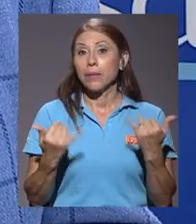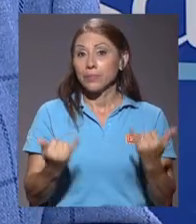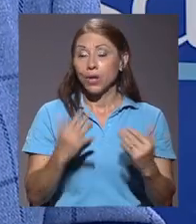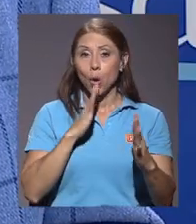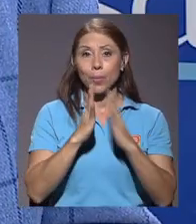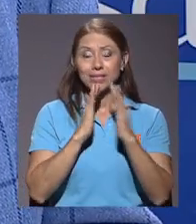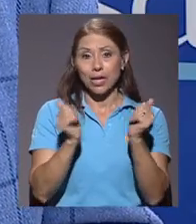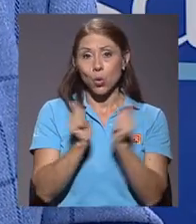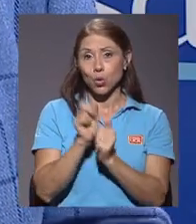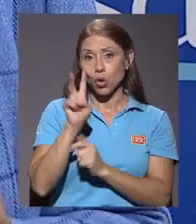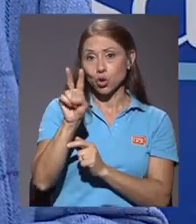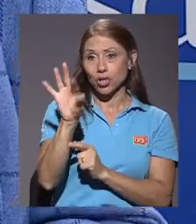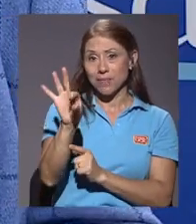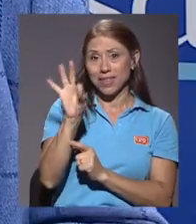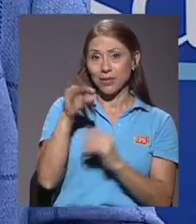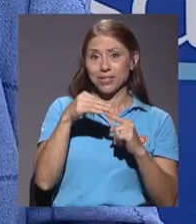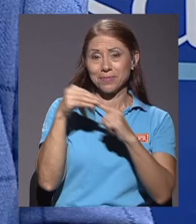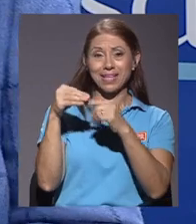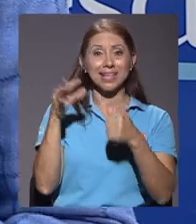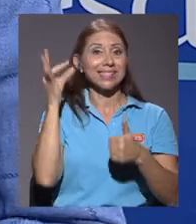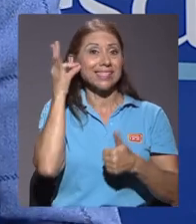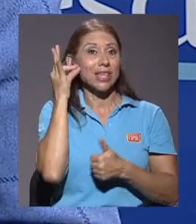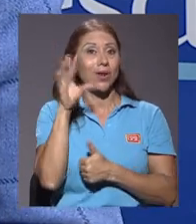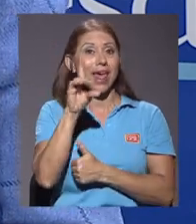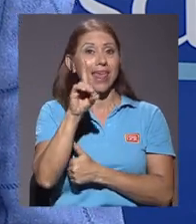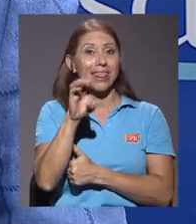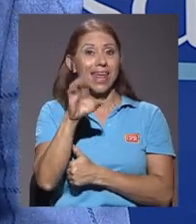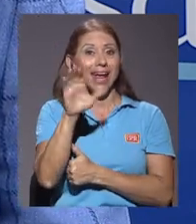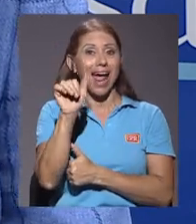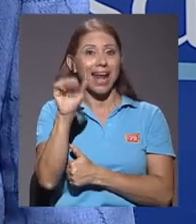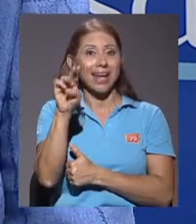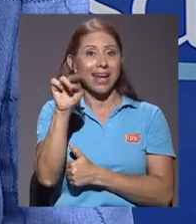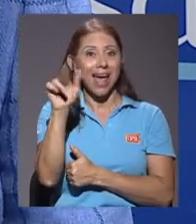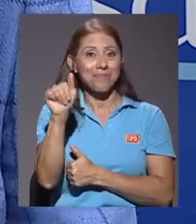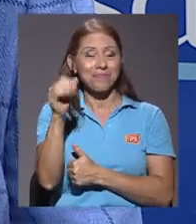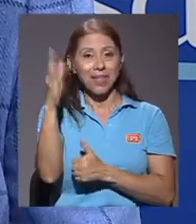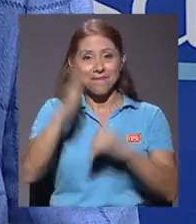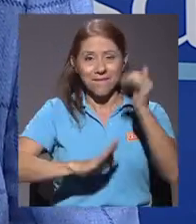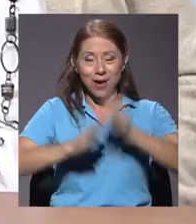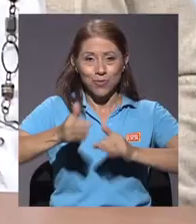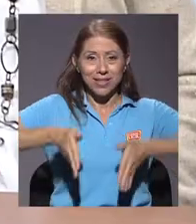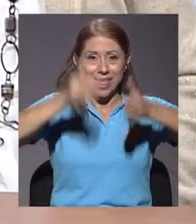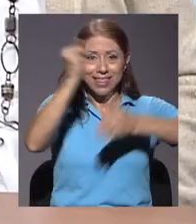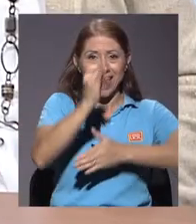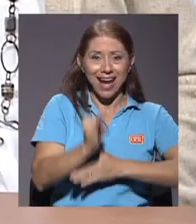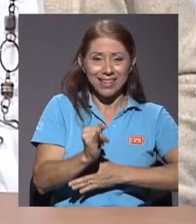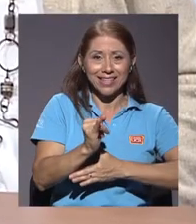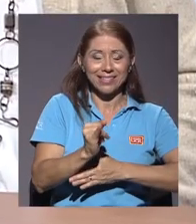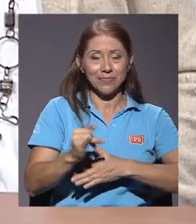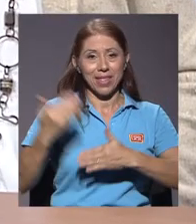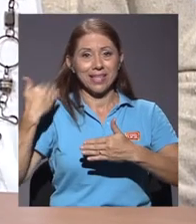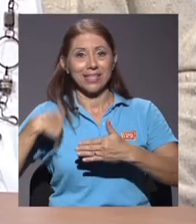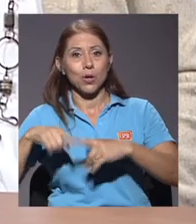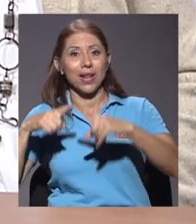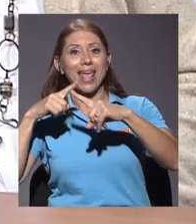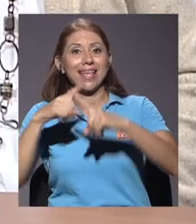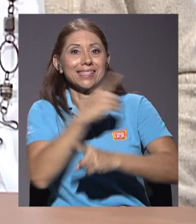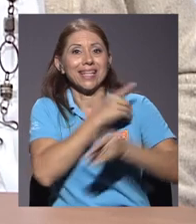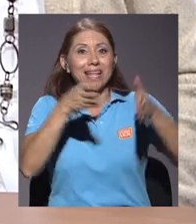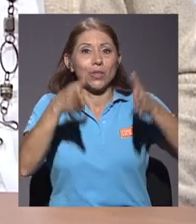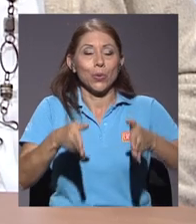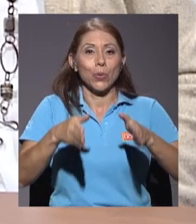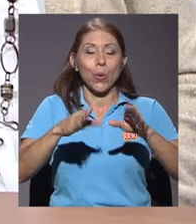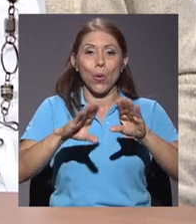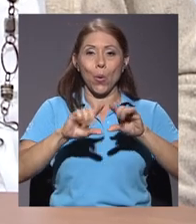Precisamente vamos a conversar con dos invitados muy especiales, la señora decana de la Facultad de Artes de nuestra universidad y el señor exdirector